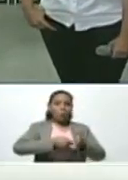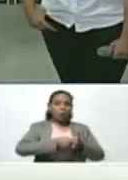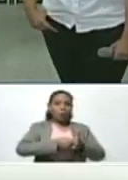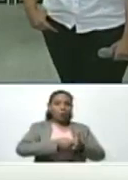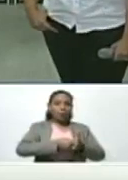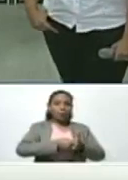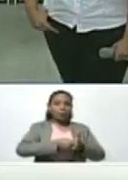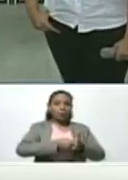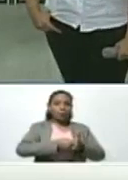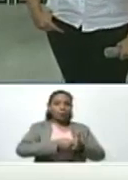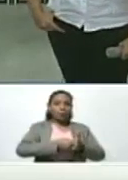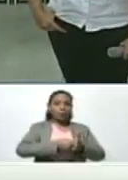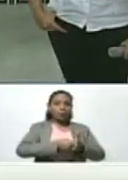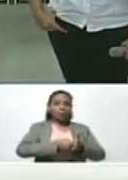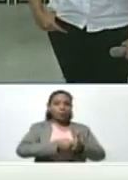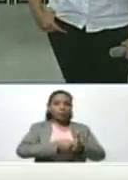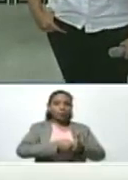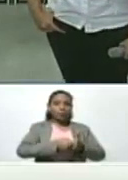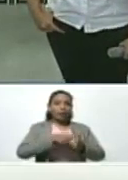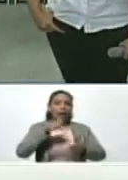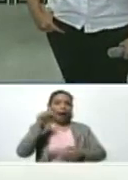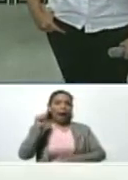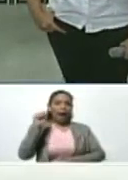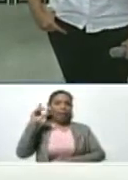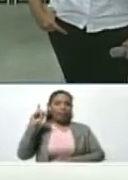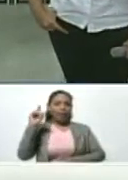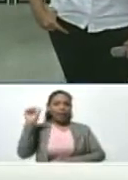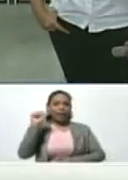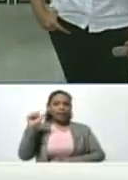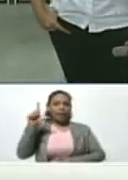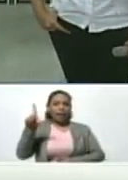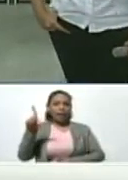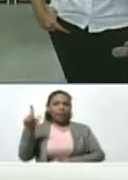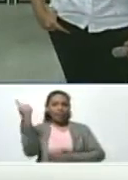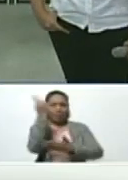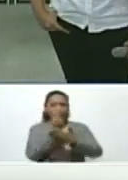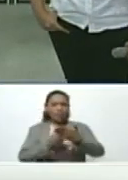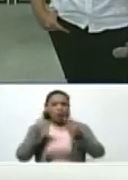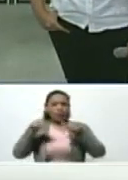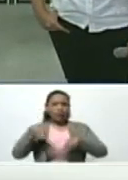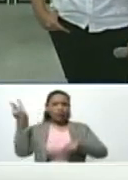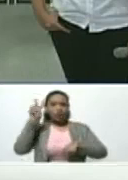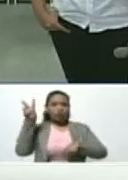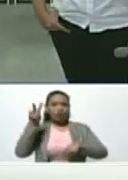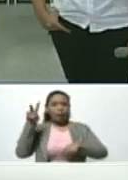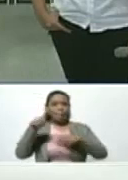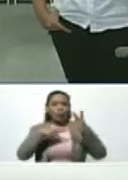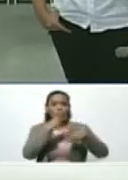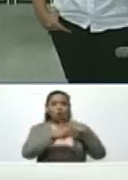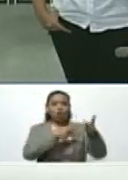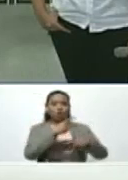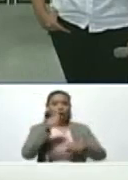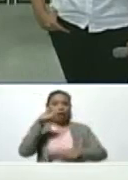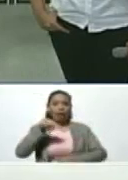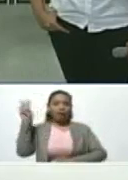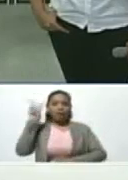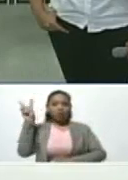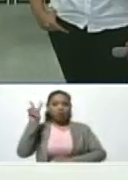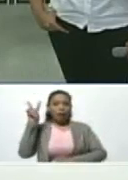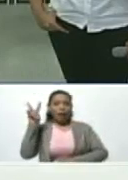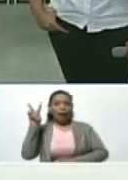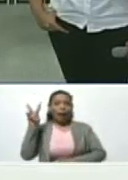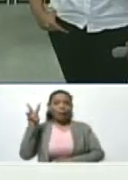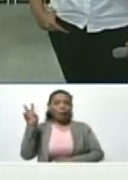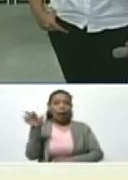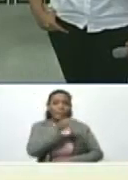modems, ADSL, diseñados en Venezuela, producidos en Venezuela y